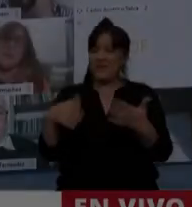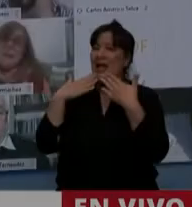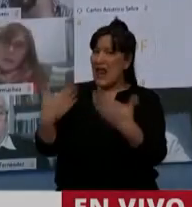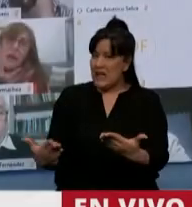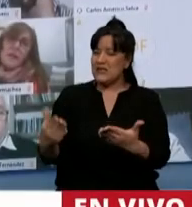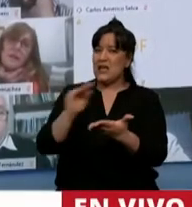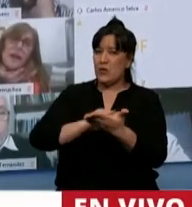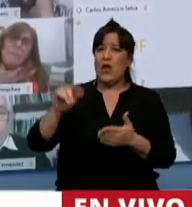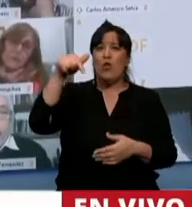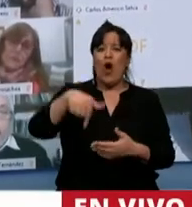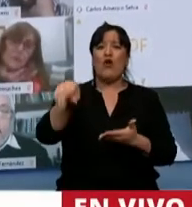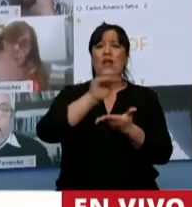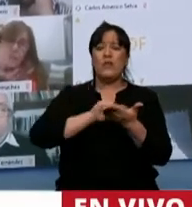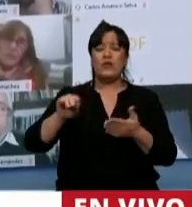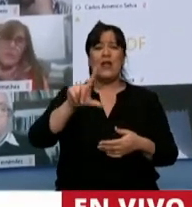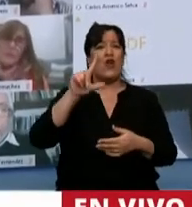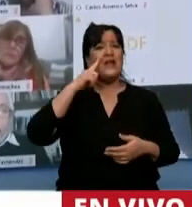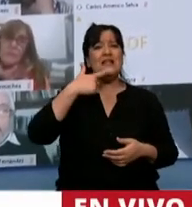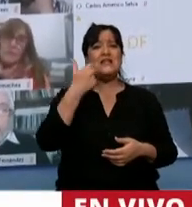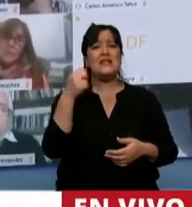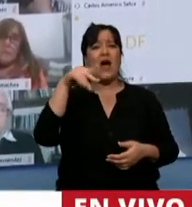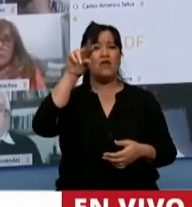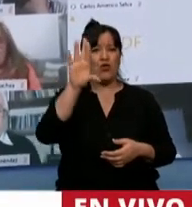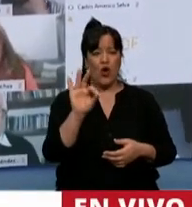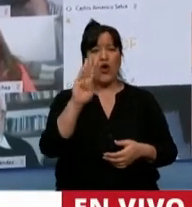En el uso de la palabra el diputado Lissandro Borgnoli.